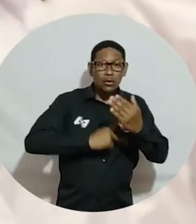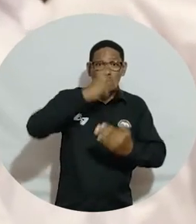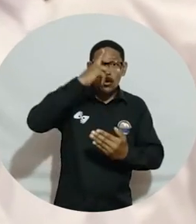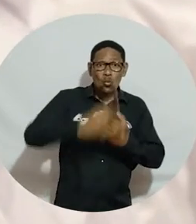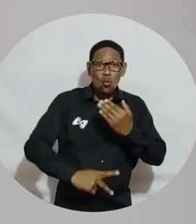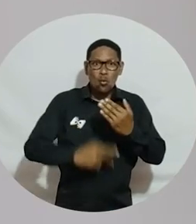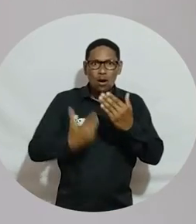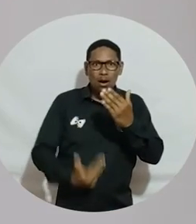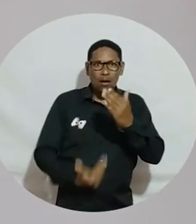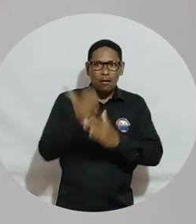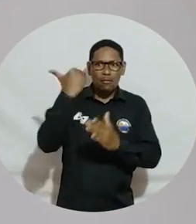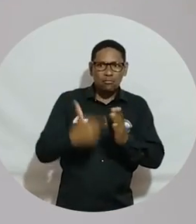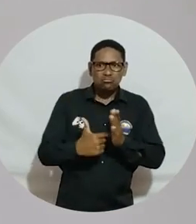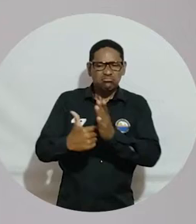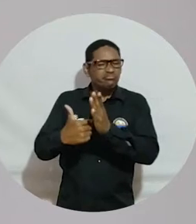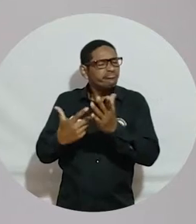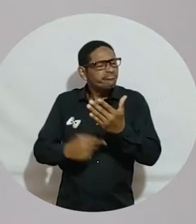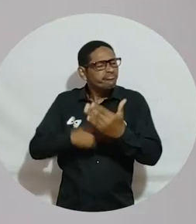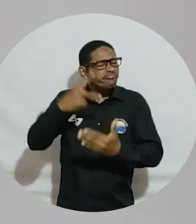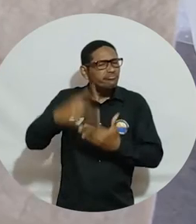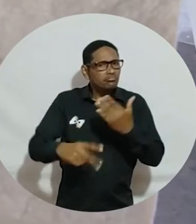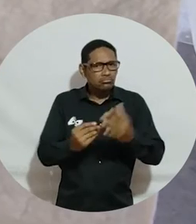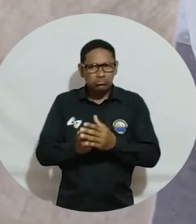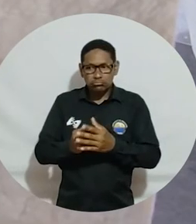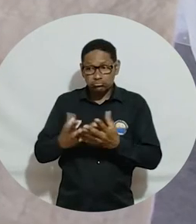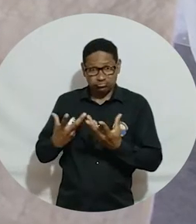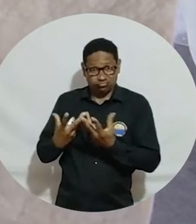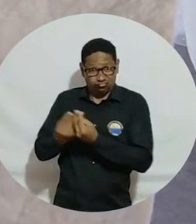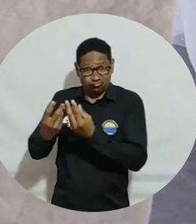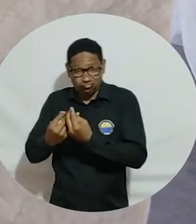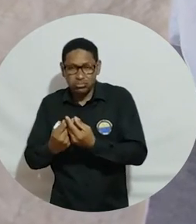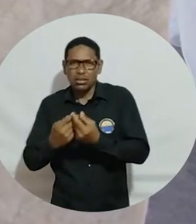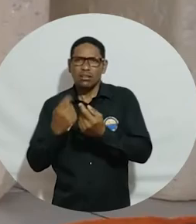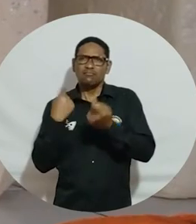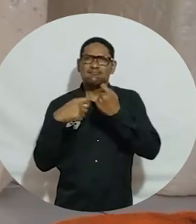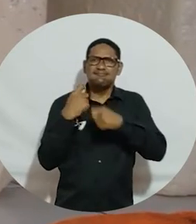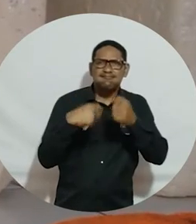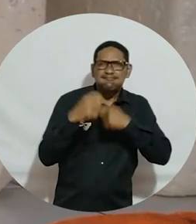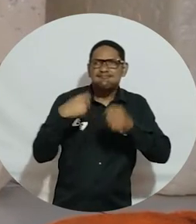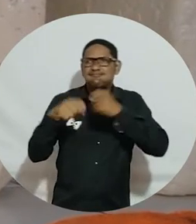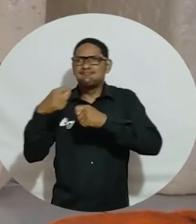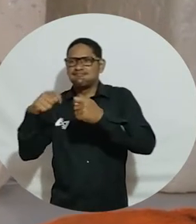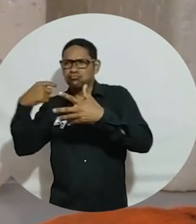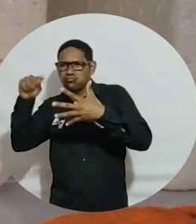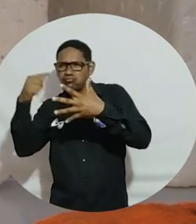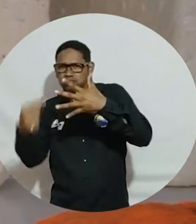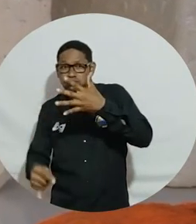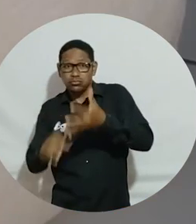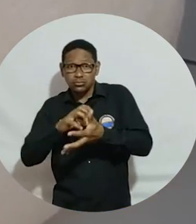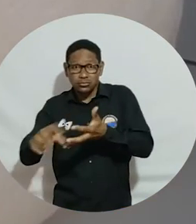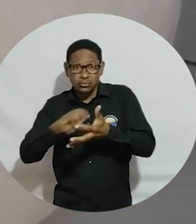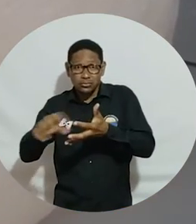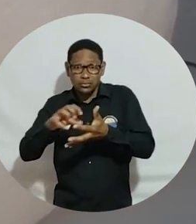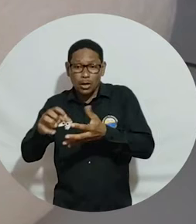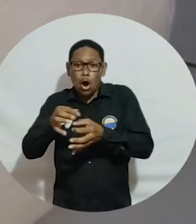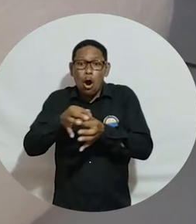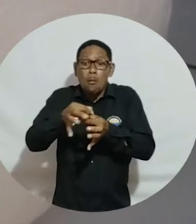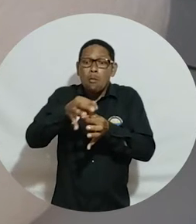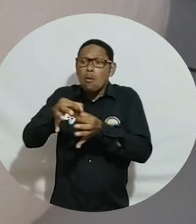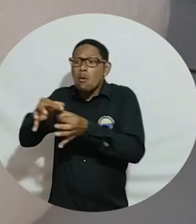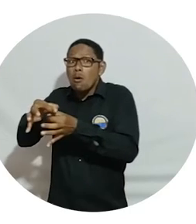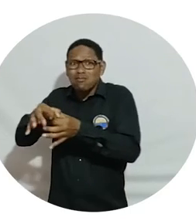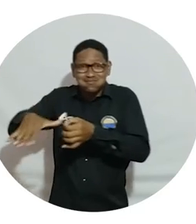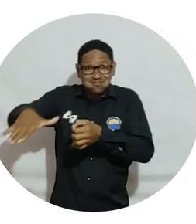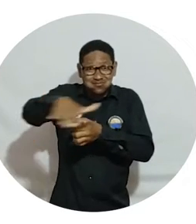cabo el lanzamiento del proyecto de investigación Fortalecimiento de la Capacidad Productiva y Comercial de la Cadena de Suministro del queso